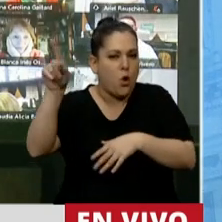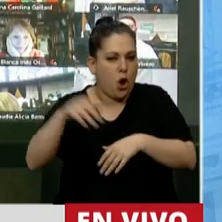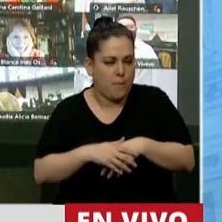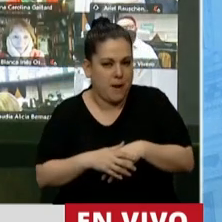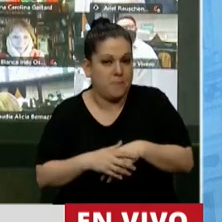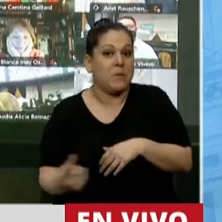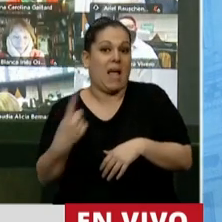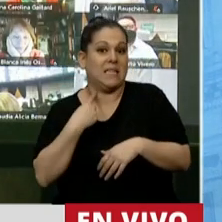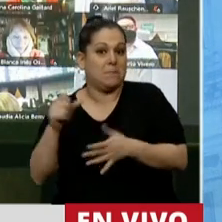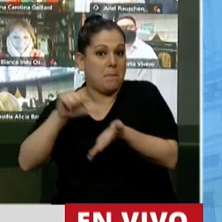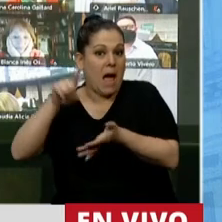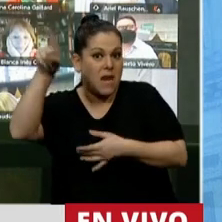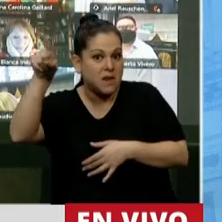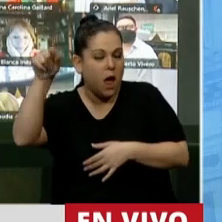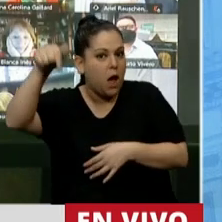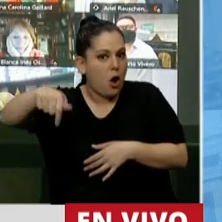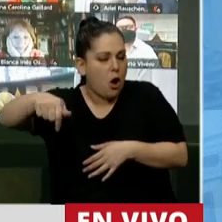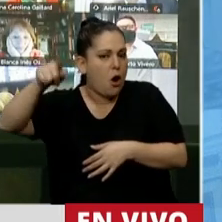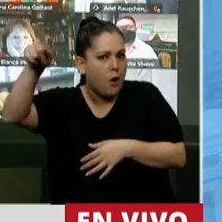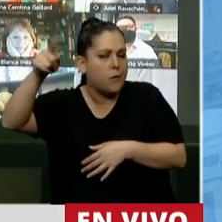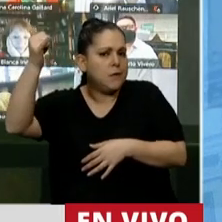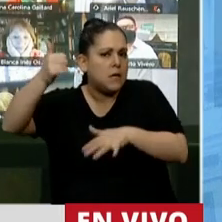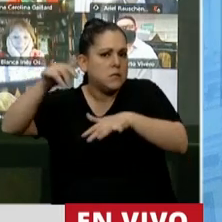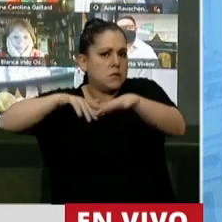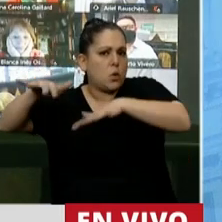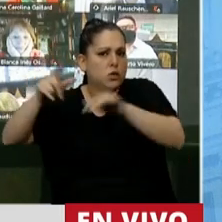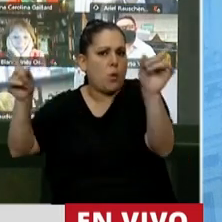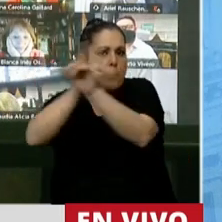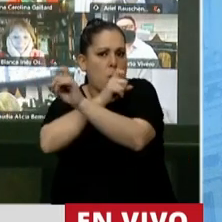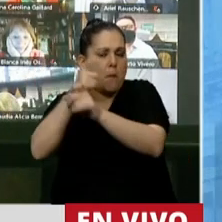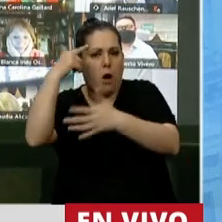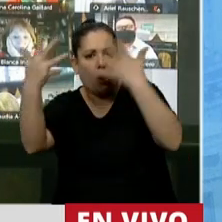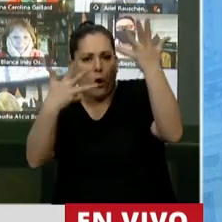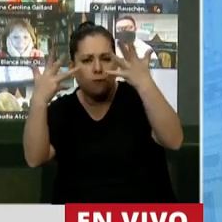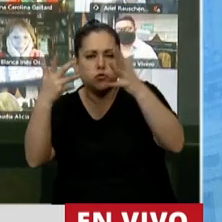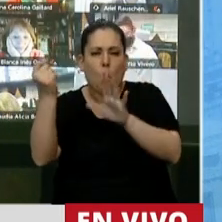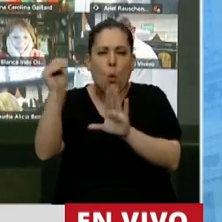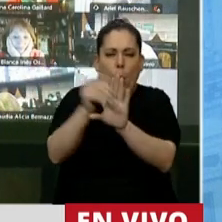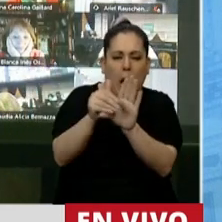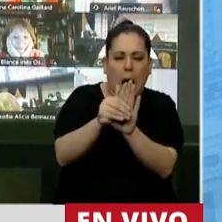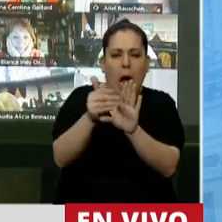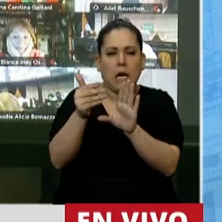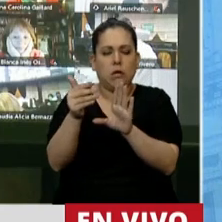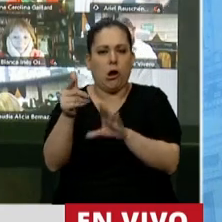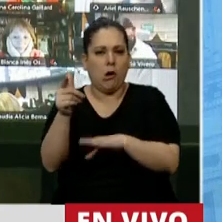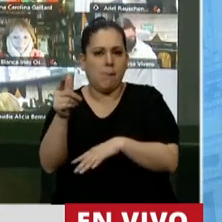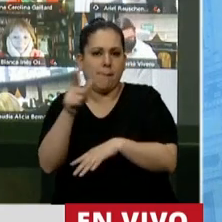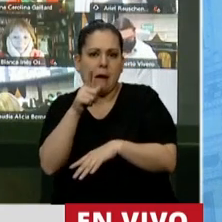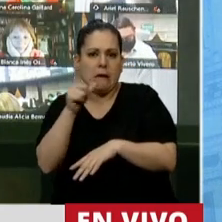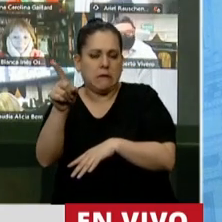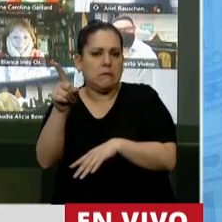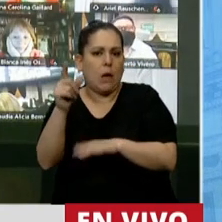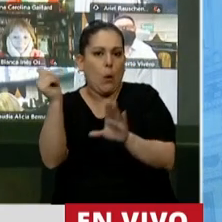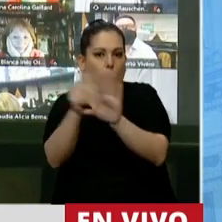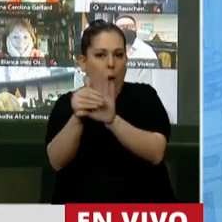España hoy, Presidente, situación problemática con fusiones bancarias que están dejando casi a